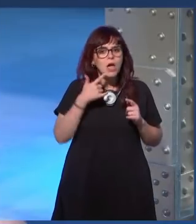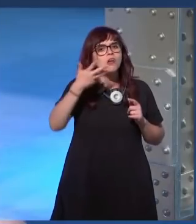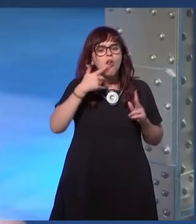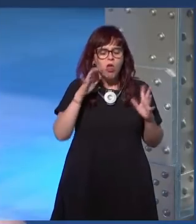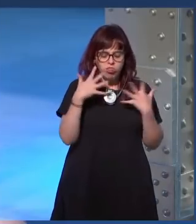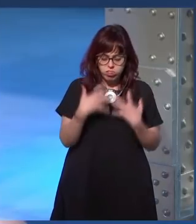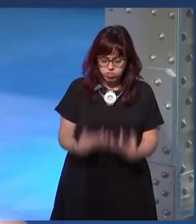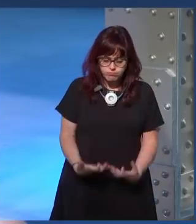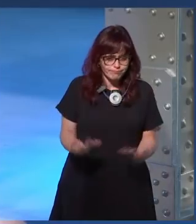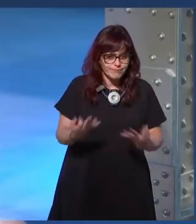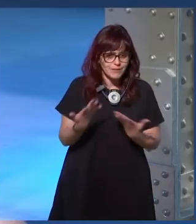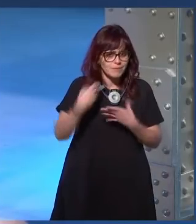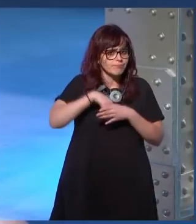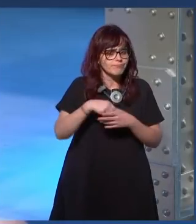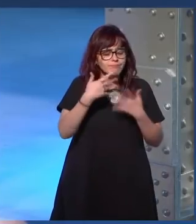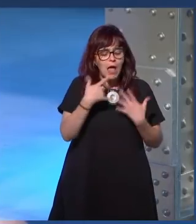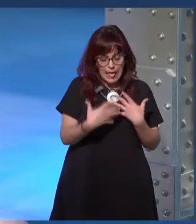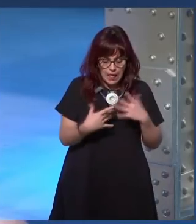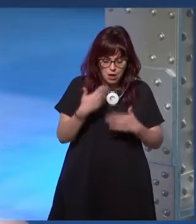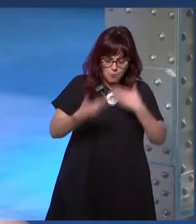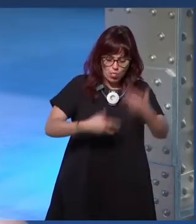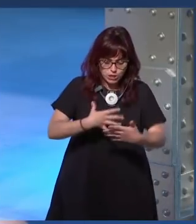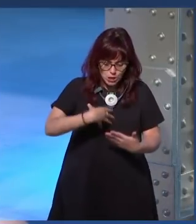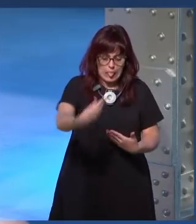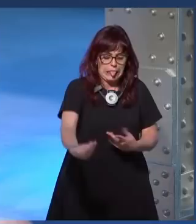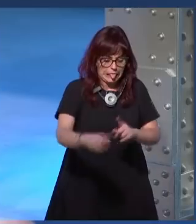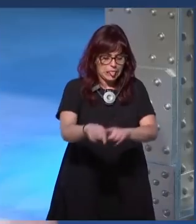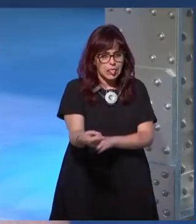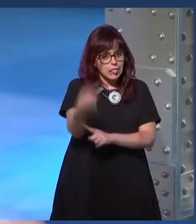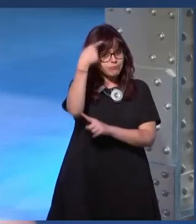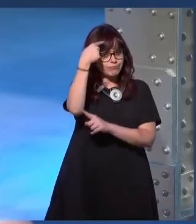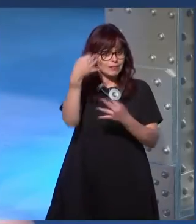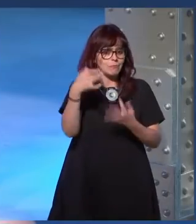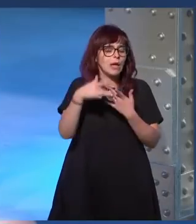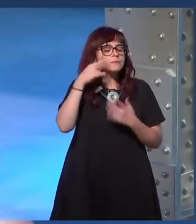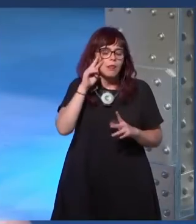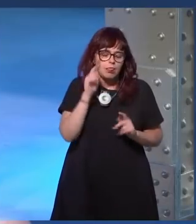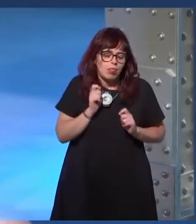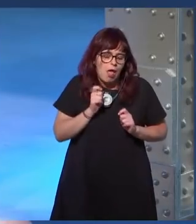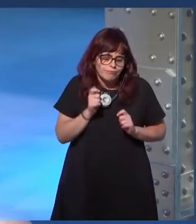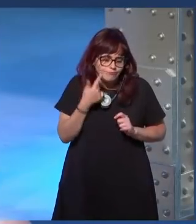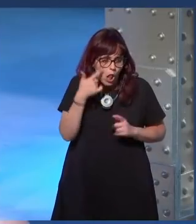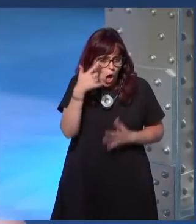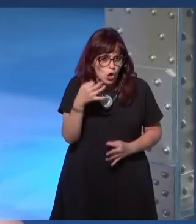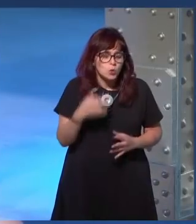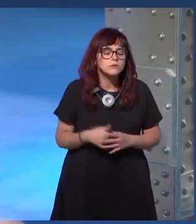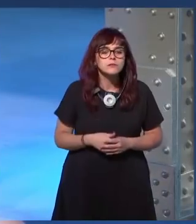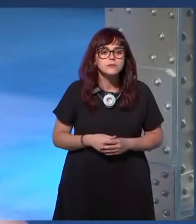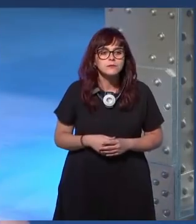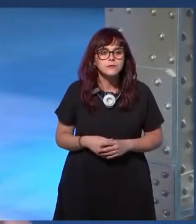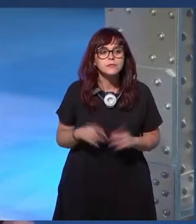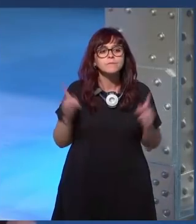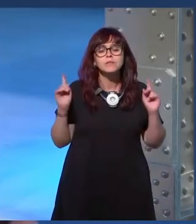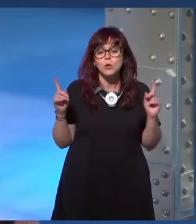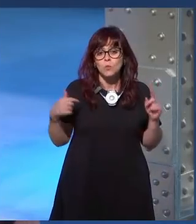conocernos aprender un poquito a entender nuestro proceso es fundamental eso te lo da la experiencia también yo en mi caso la